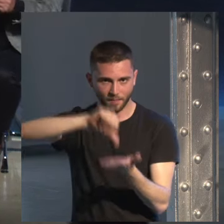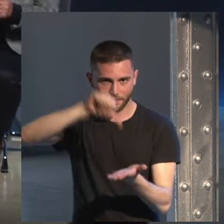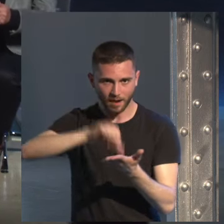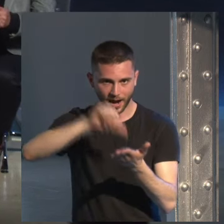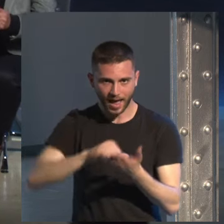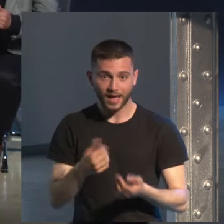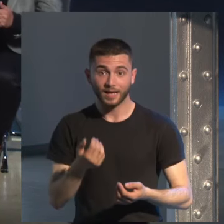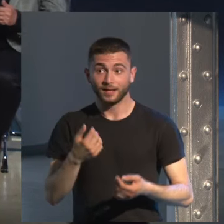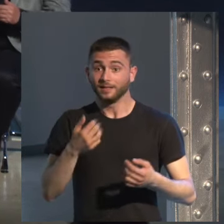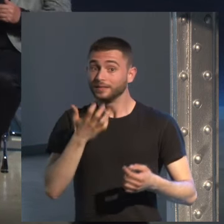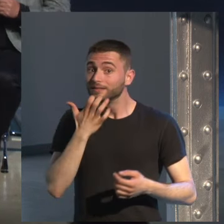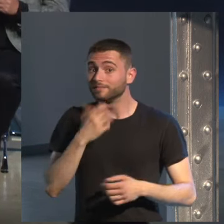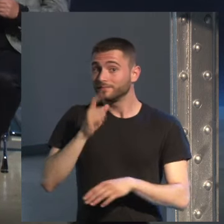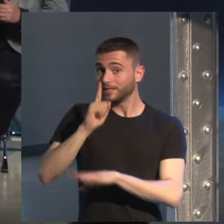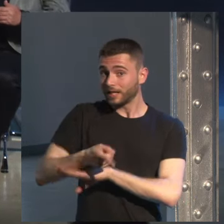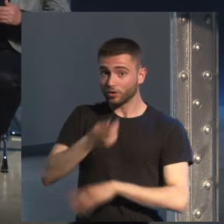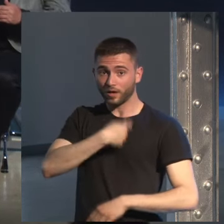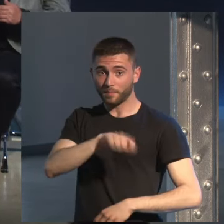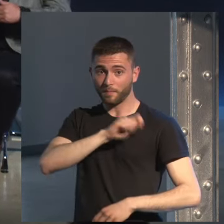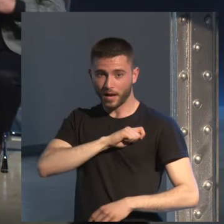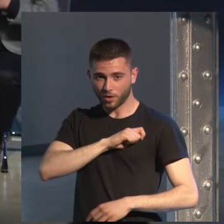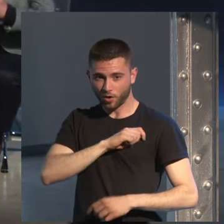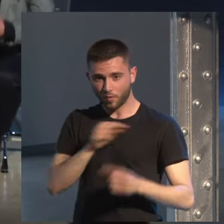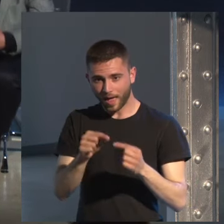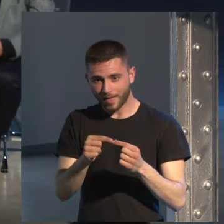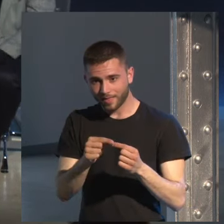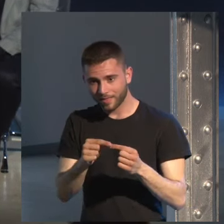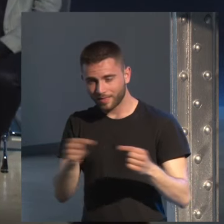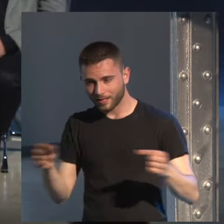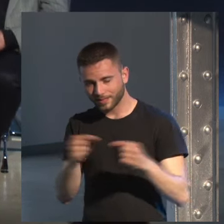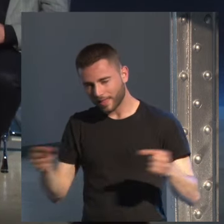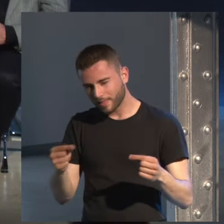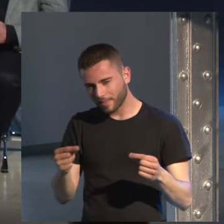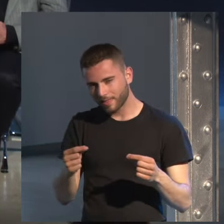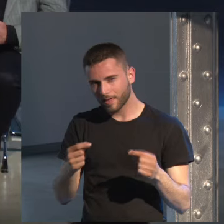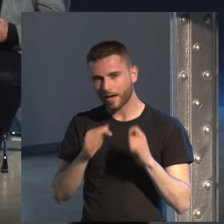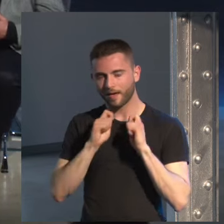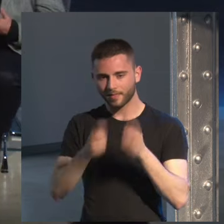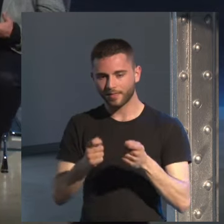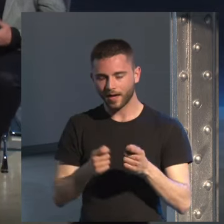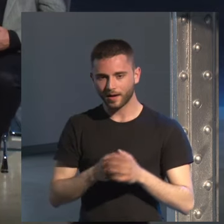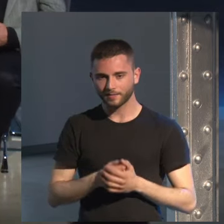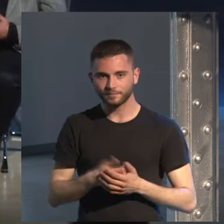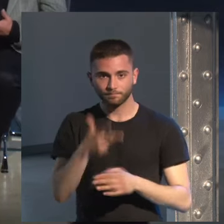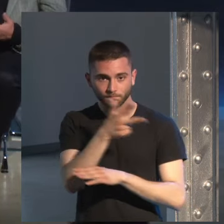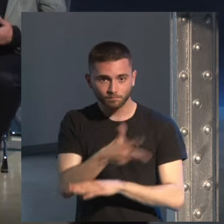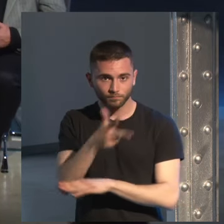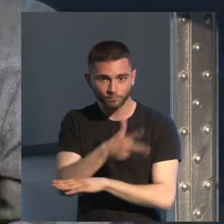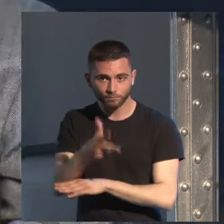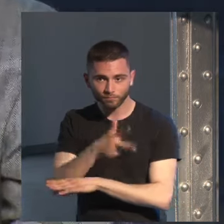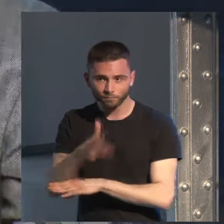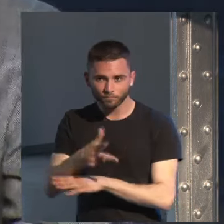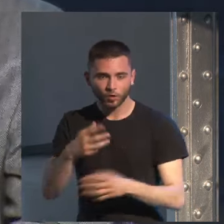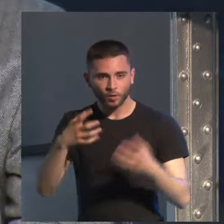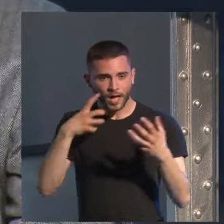da una cierta distancia y esa distancia es una distancia creativa está filmado con